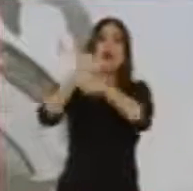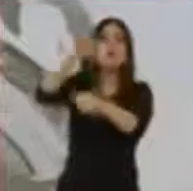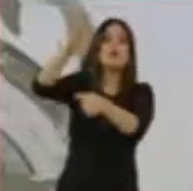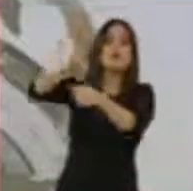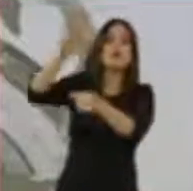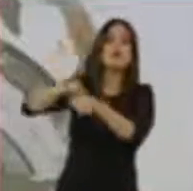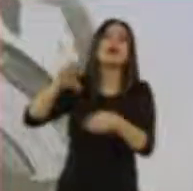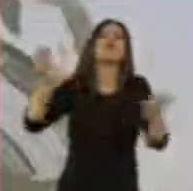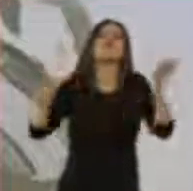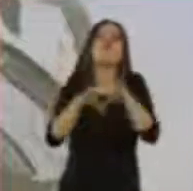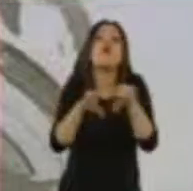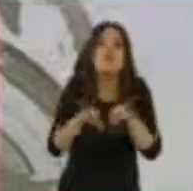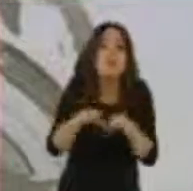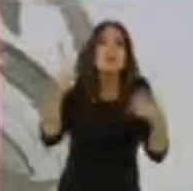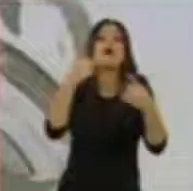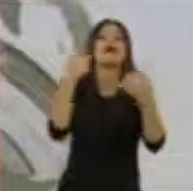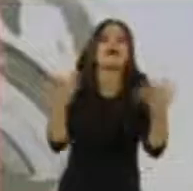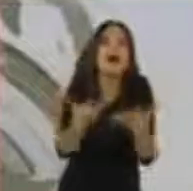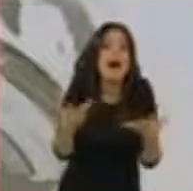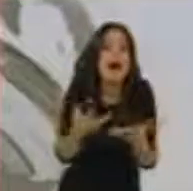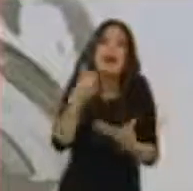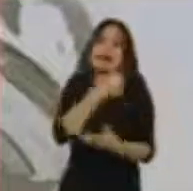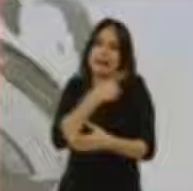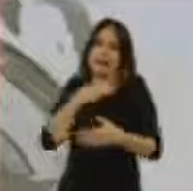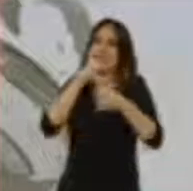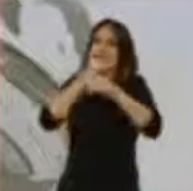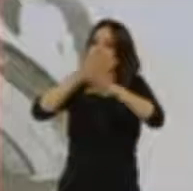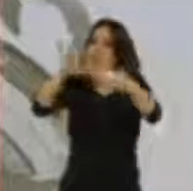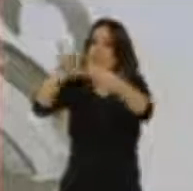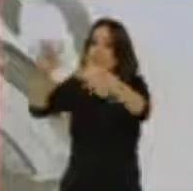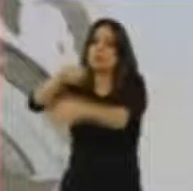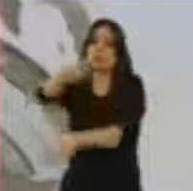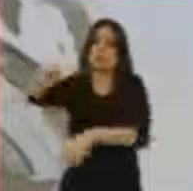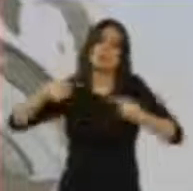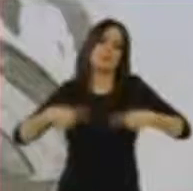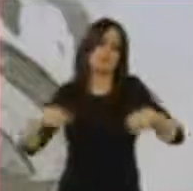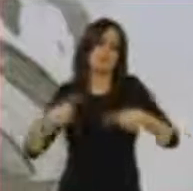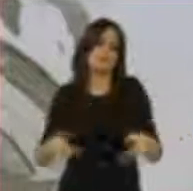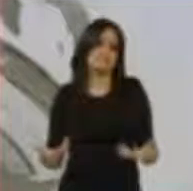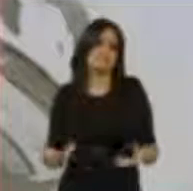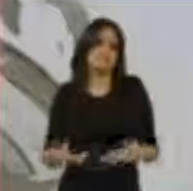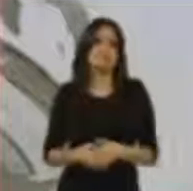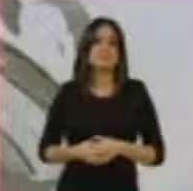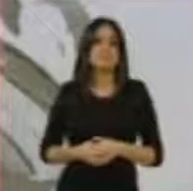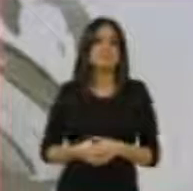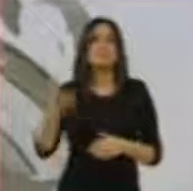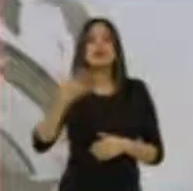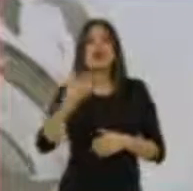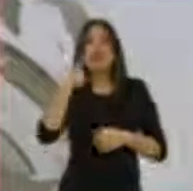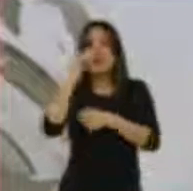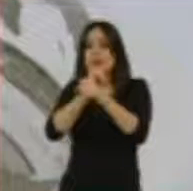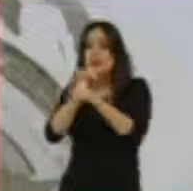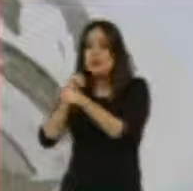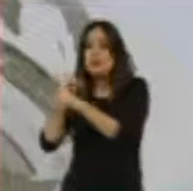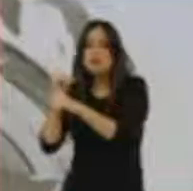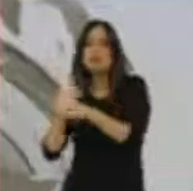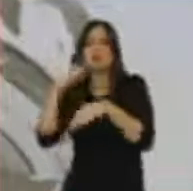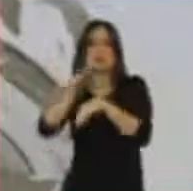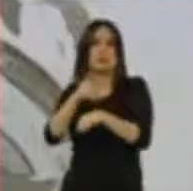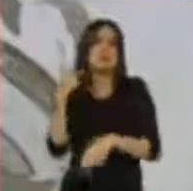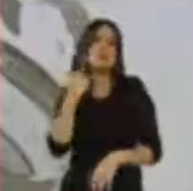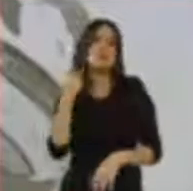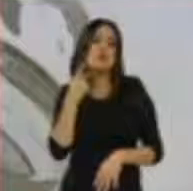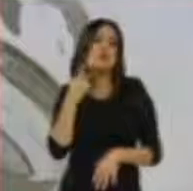en estas elecciones. Ahora, ese ese treinta y uno por ciento es muy emblemático porque en estudios sobre información política sabemos